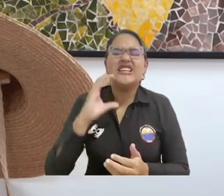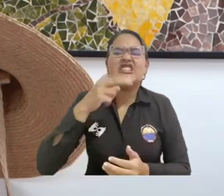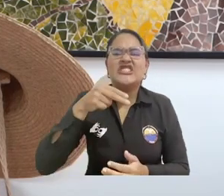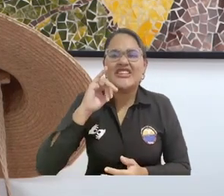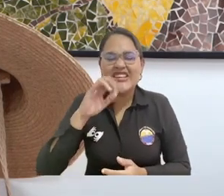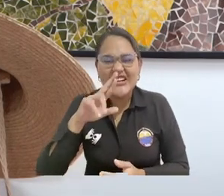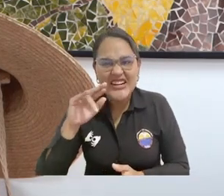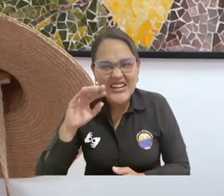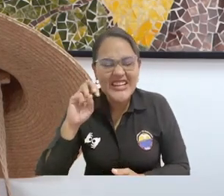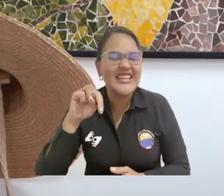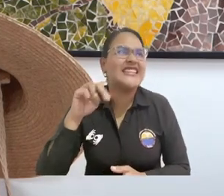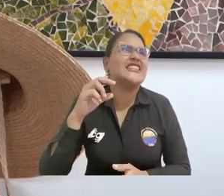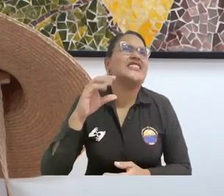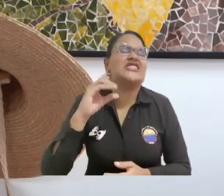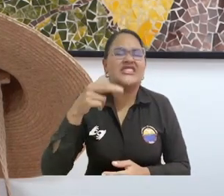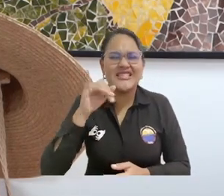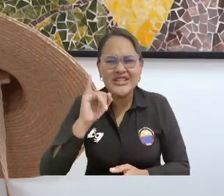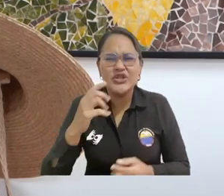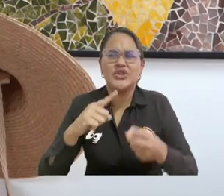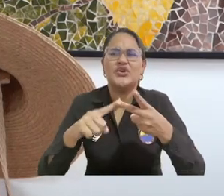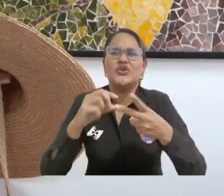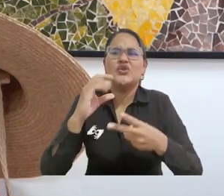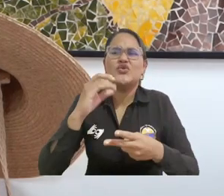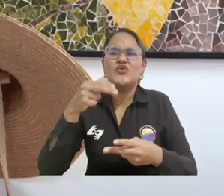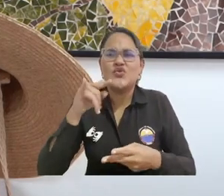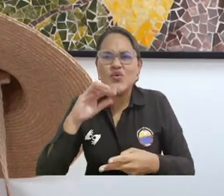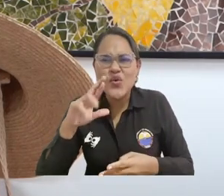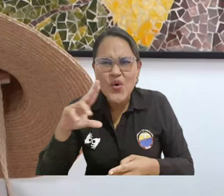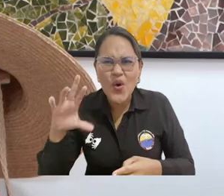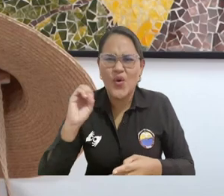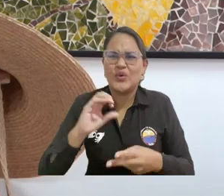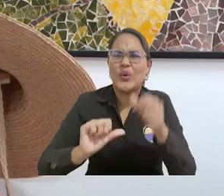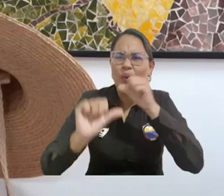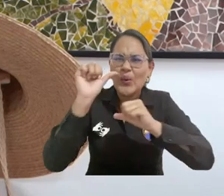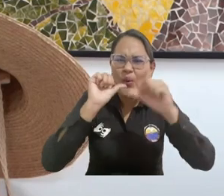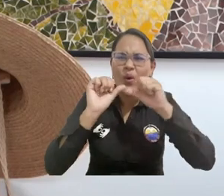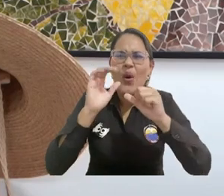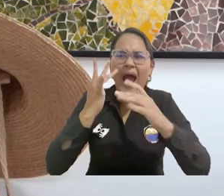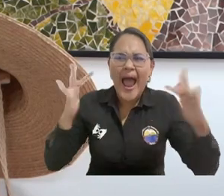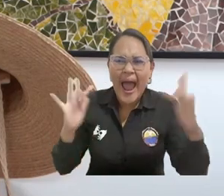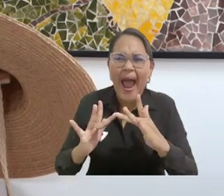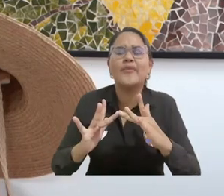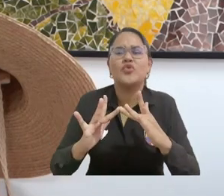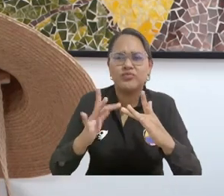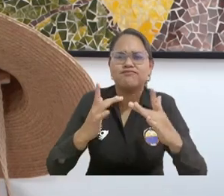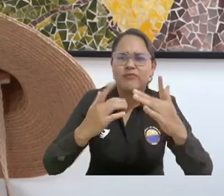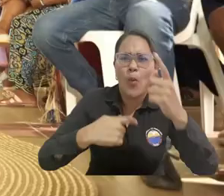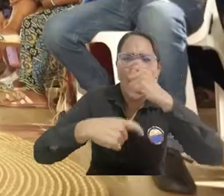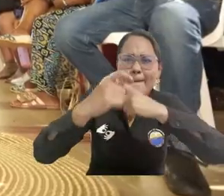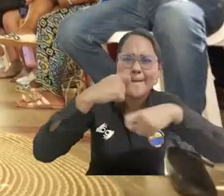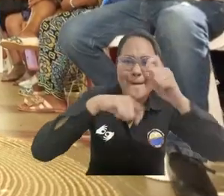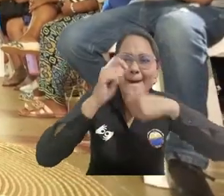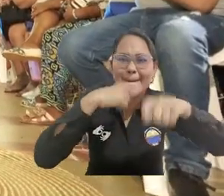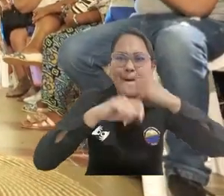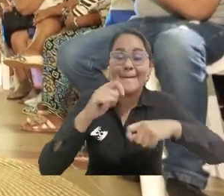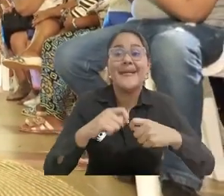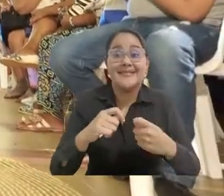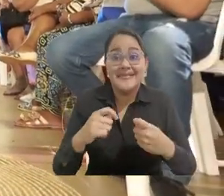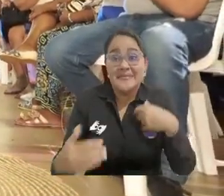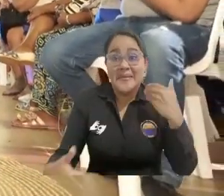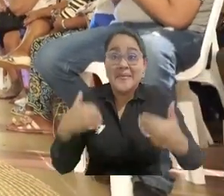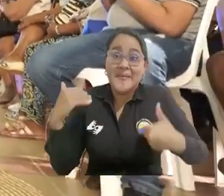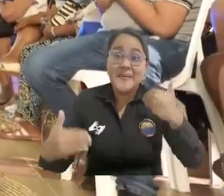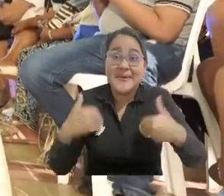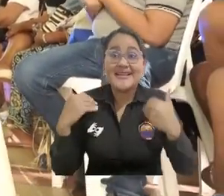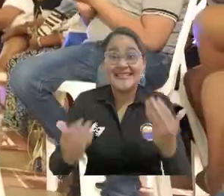churro y de todas esas bebidas que estamos haciendo para que verdaderamente la disfrutemos y la degustemos no solo en cocteles sino también para